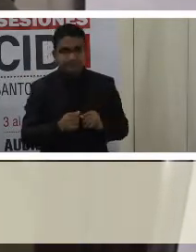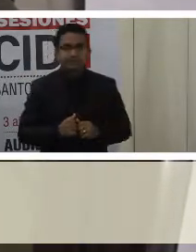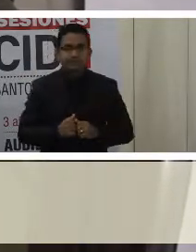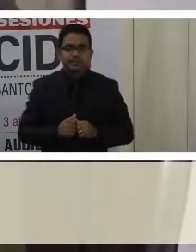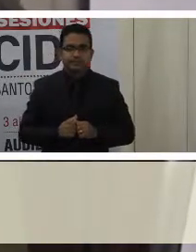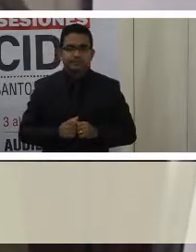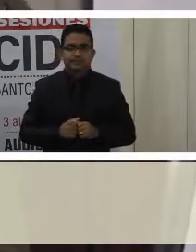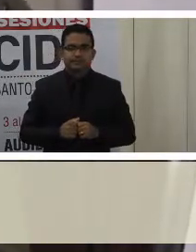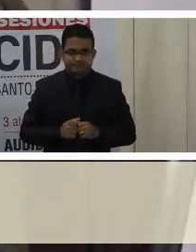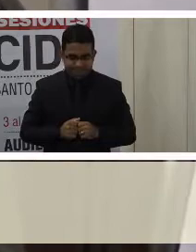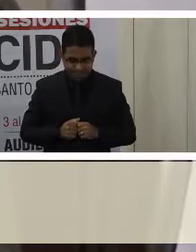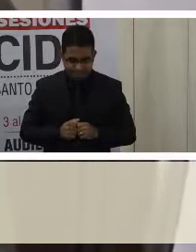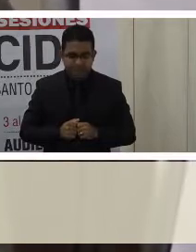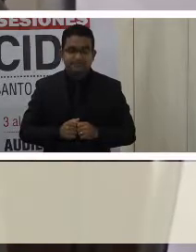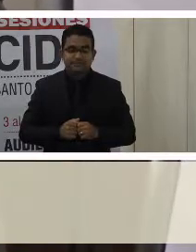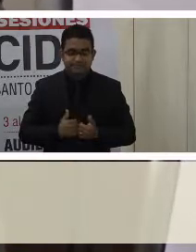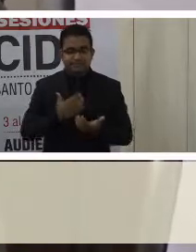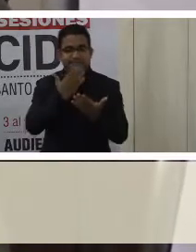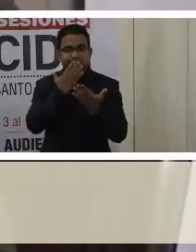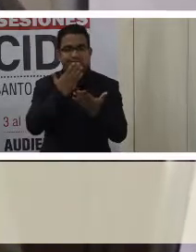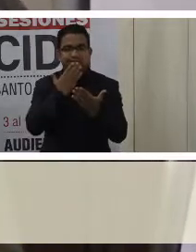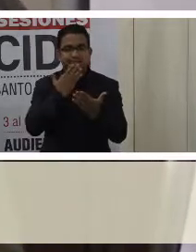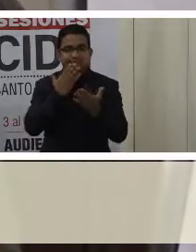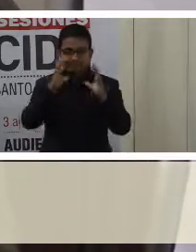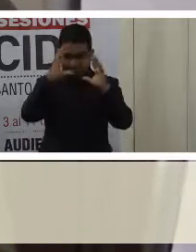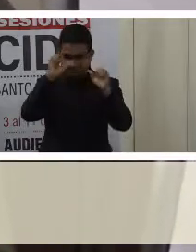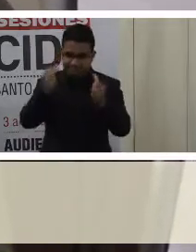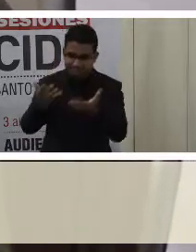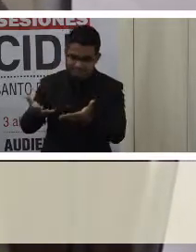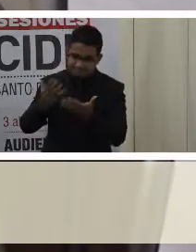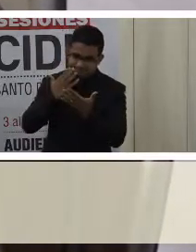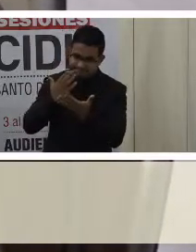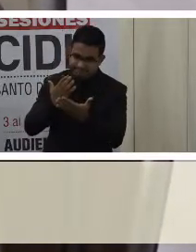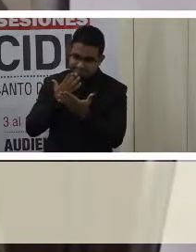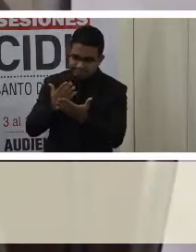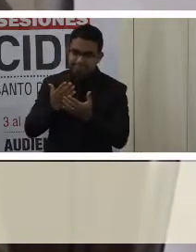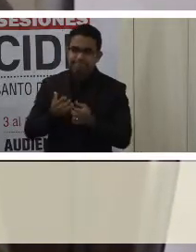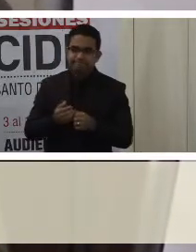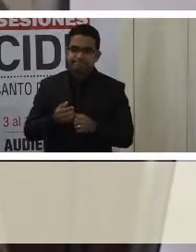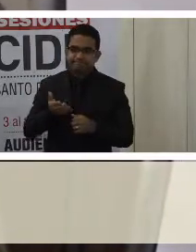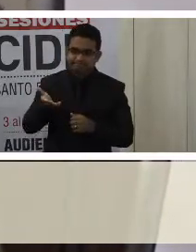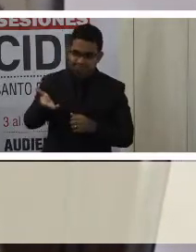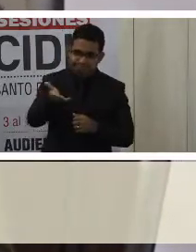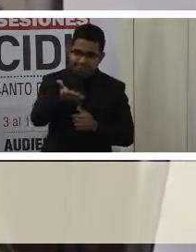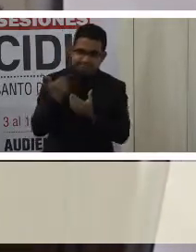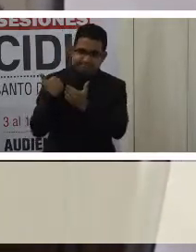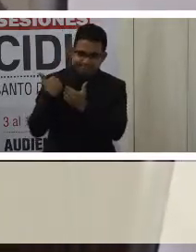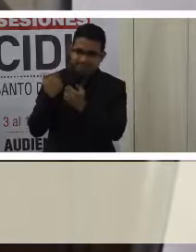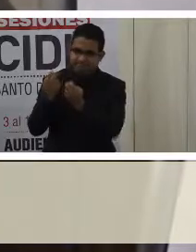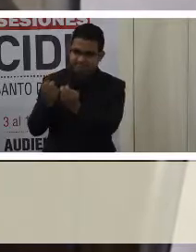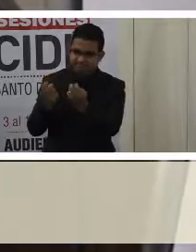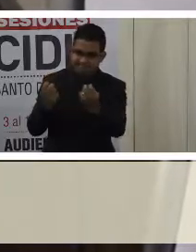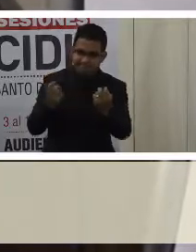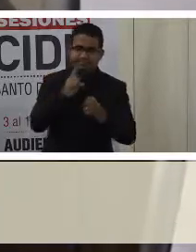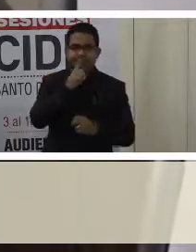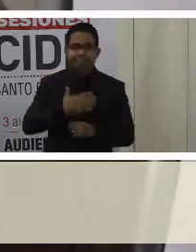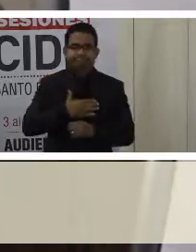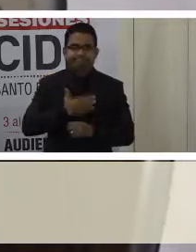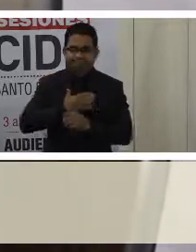Muchas gracias, vicepresidenta, comisionadas, comisionados. Un gusto siempre saludarlos